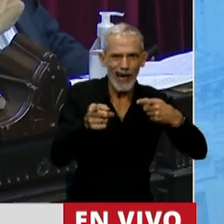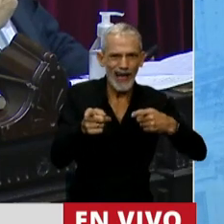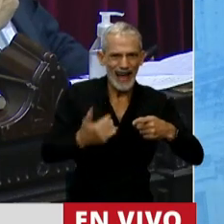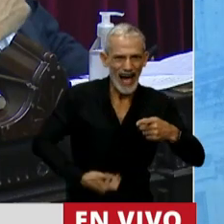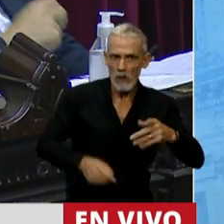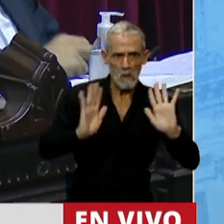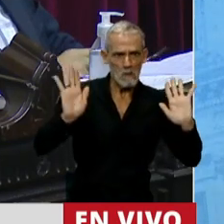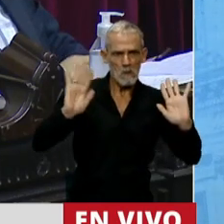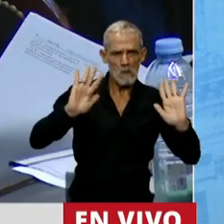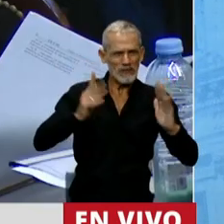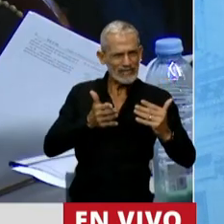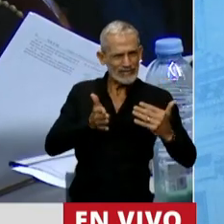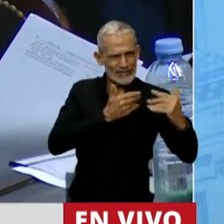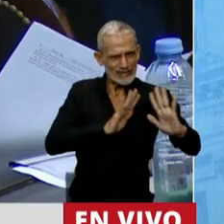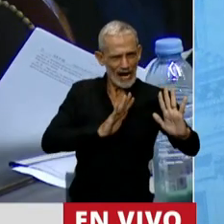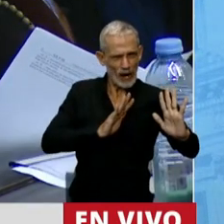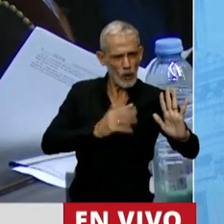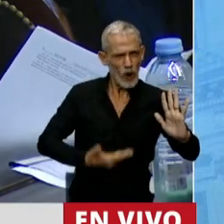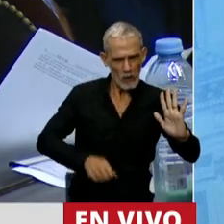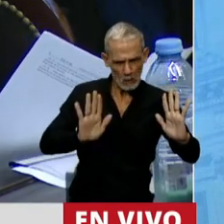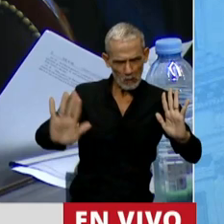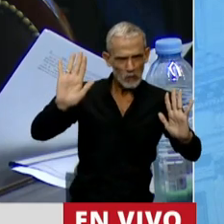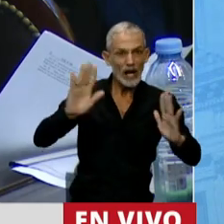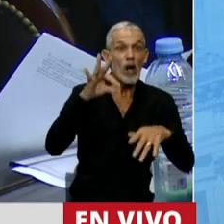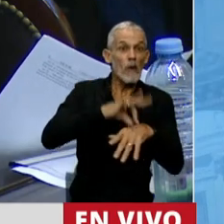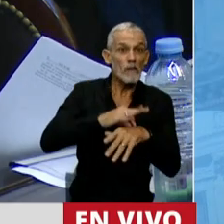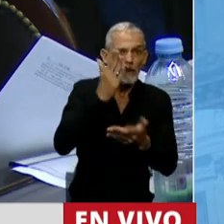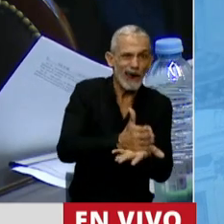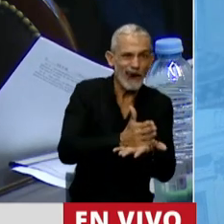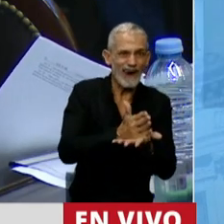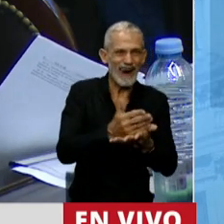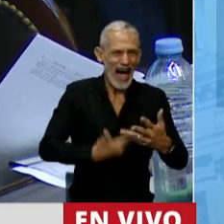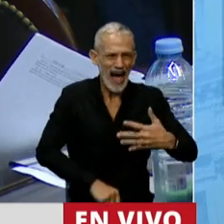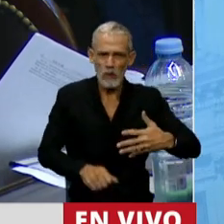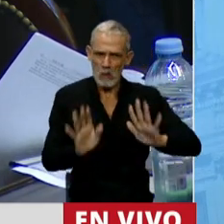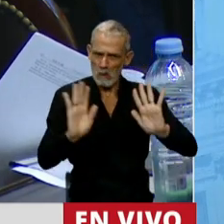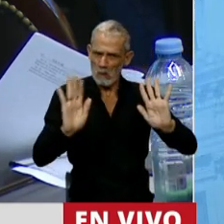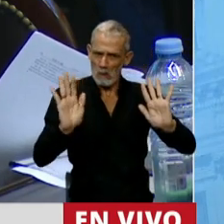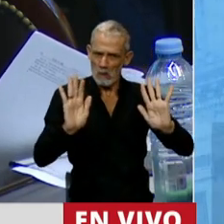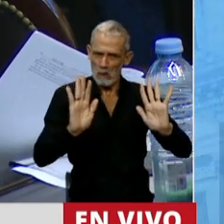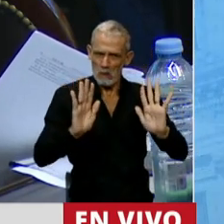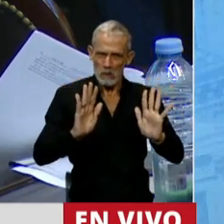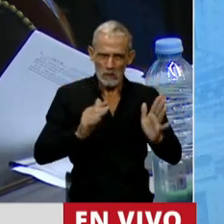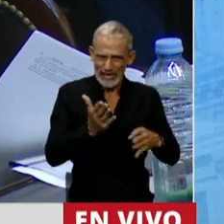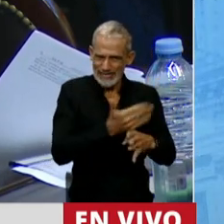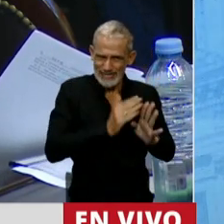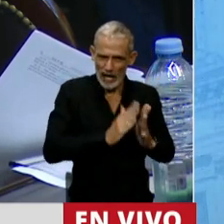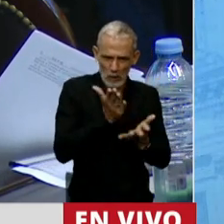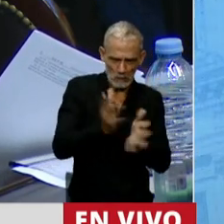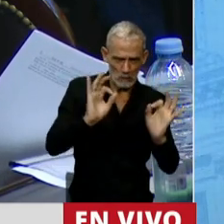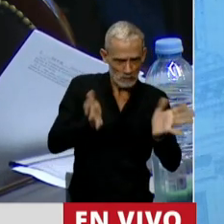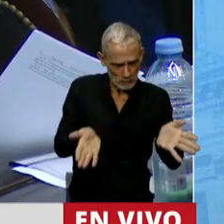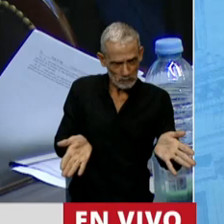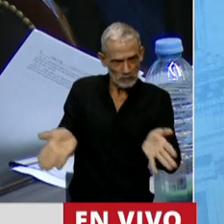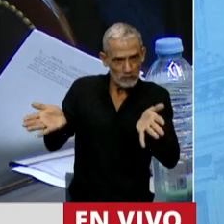sacar el Estado también de encima de los médicos que acompañan a la mujer en ese proceso. Pero este